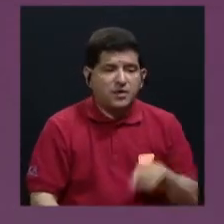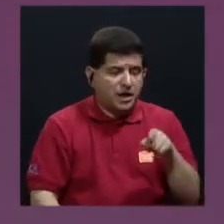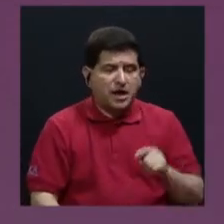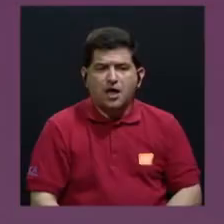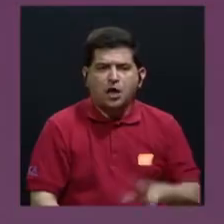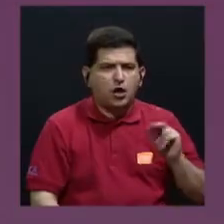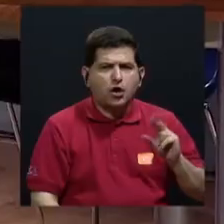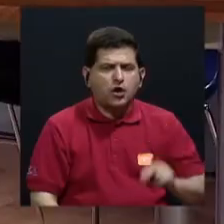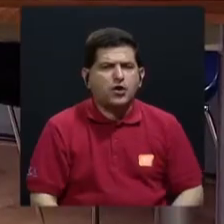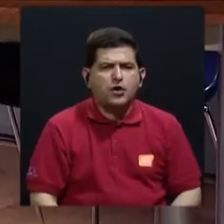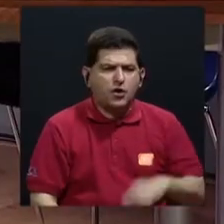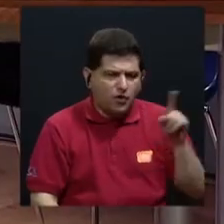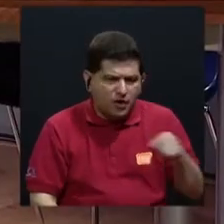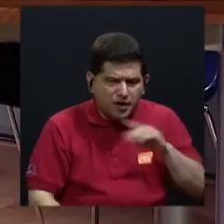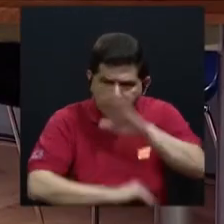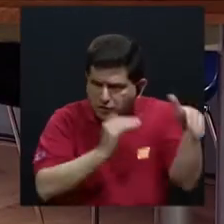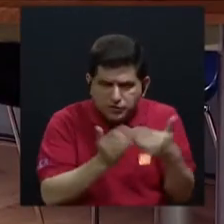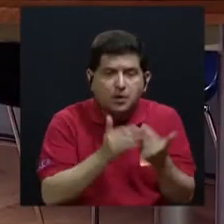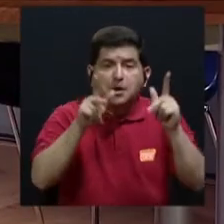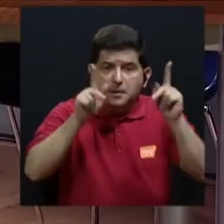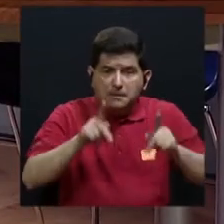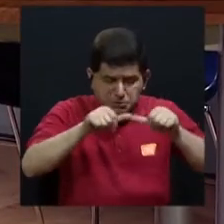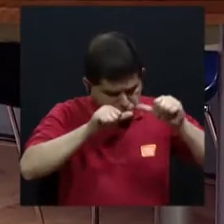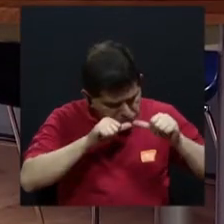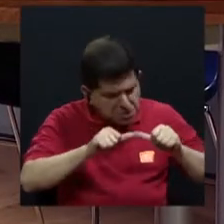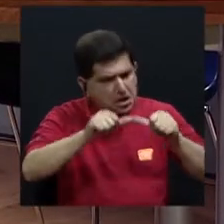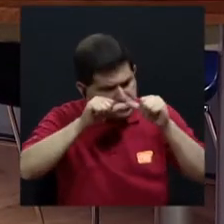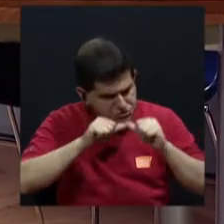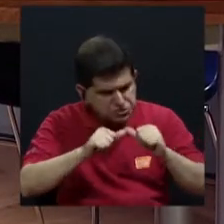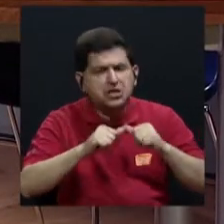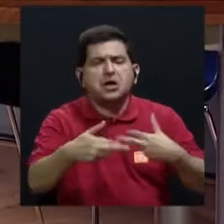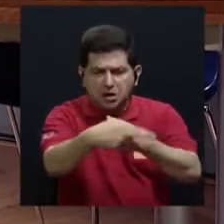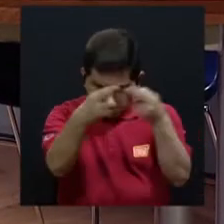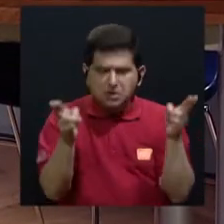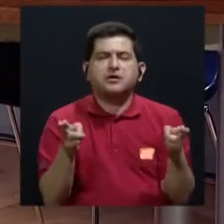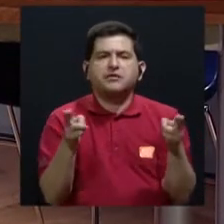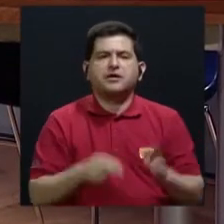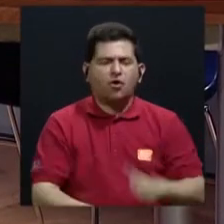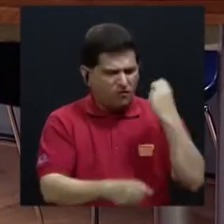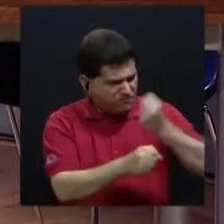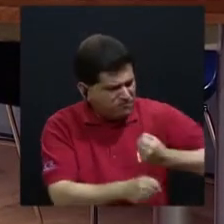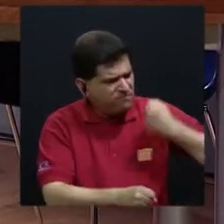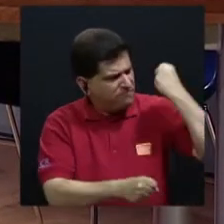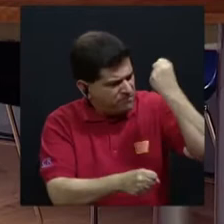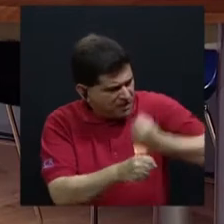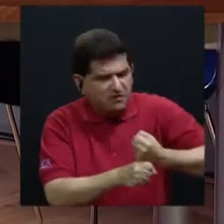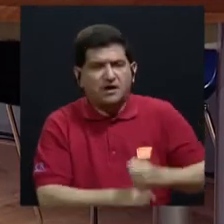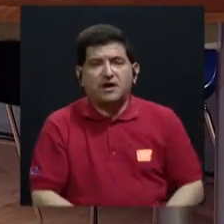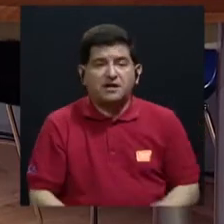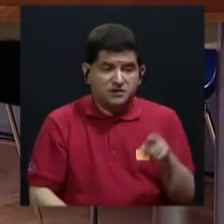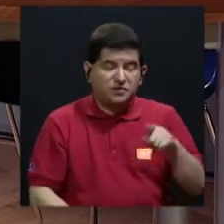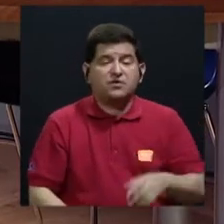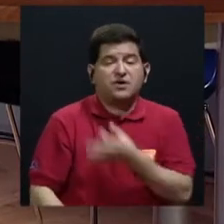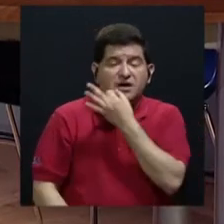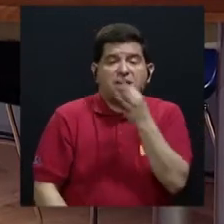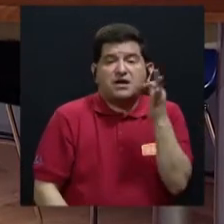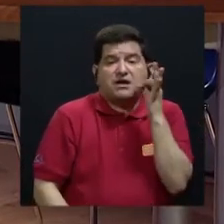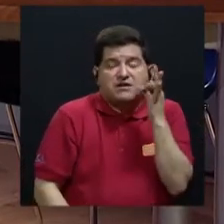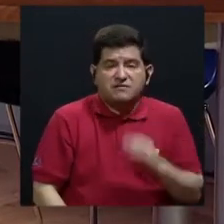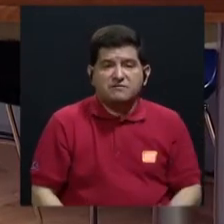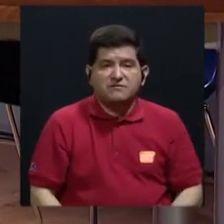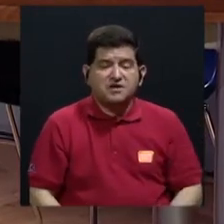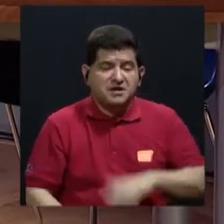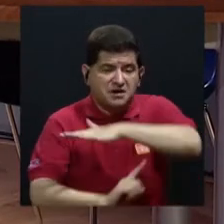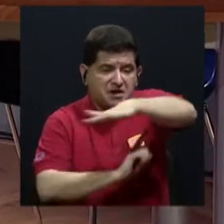totalidad, ¿verdad? Muchas de las personas continúan en esa región trabajando para las fincas que se encuentran